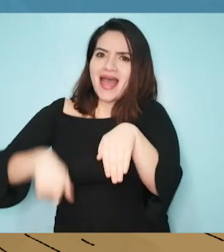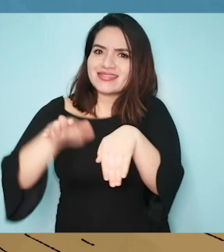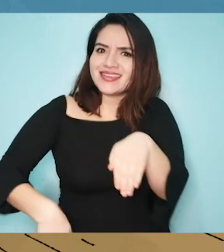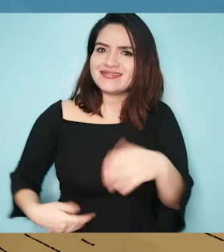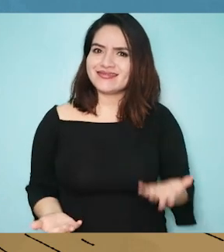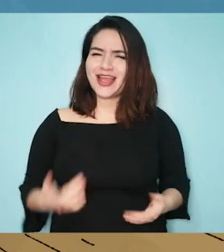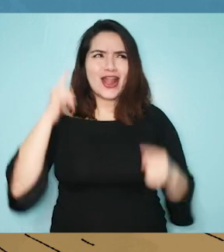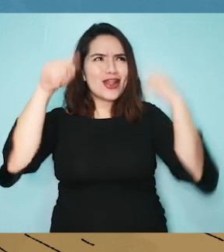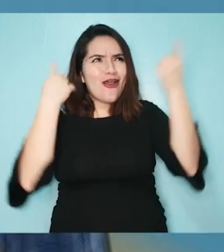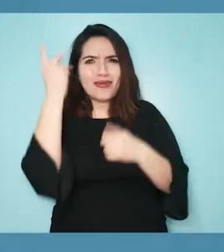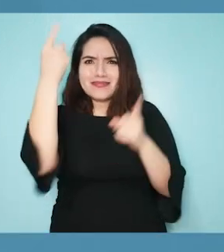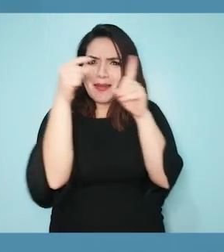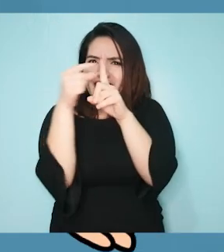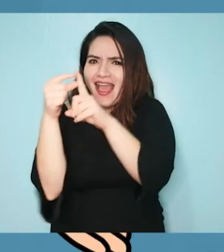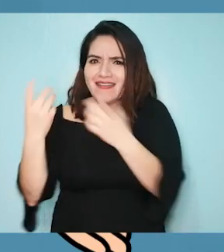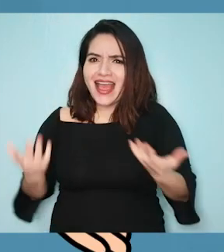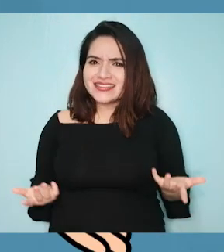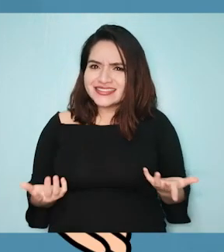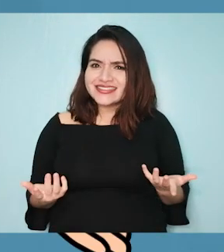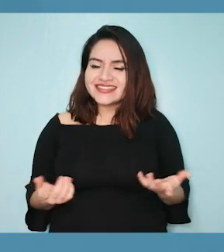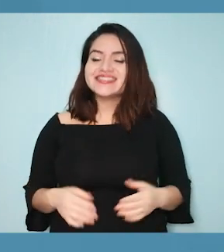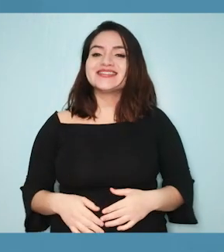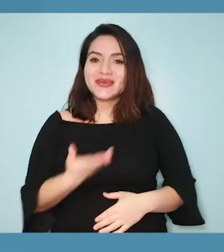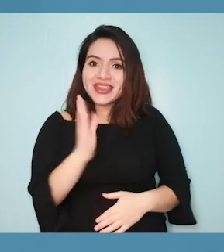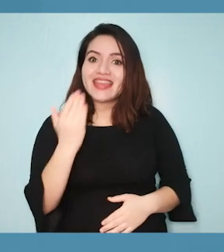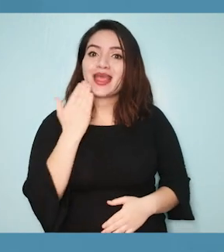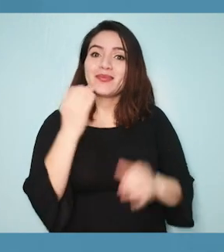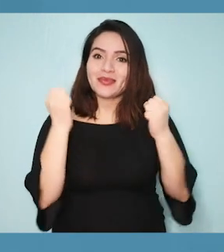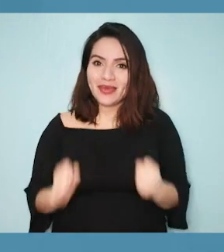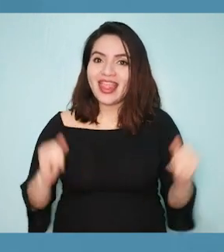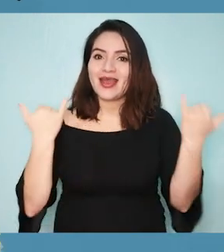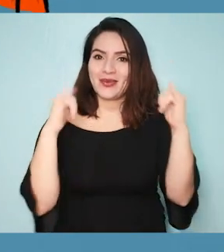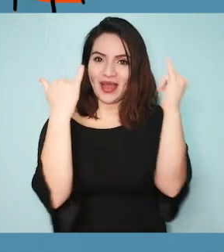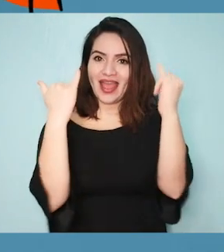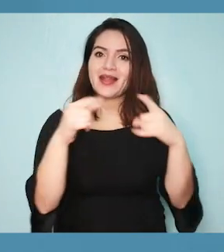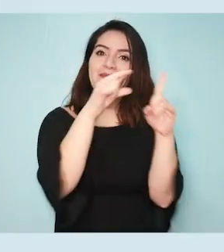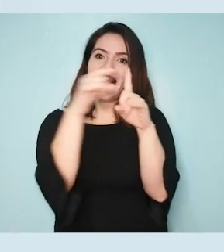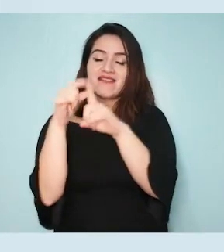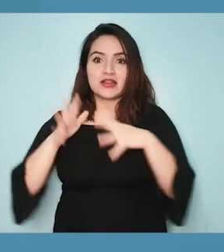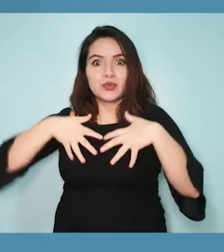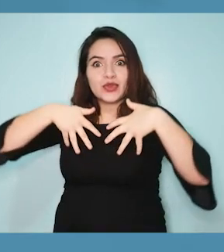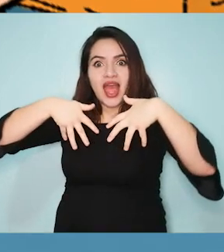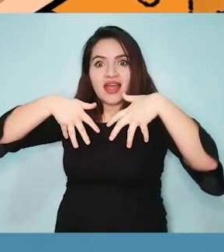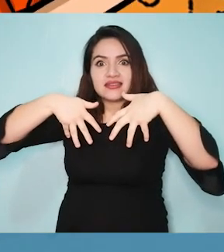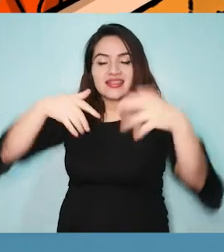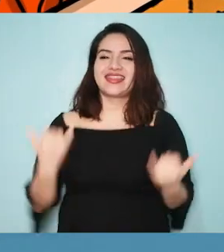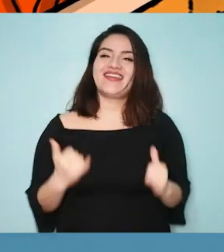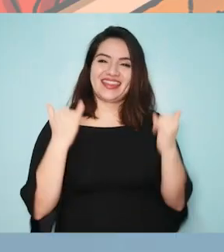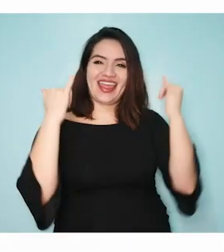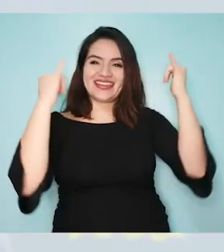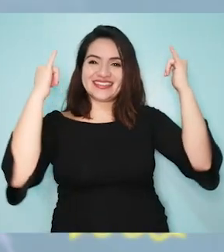inventa las palabras? ¡Ey! Ustedes también pueden jugar a las... ¡Palabras mutantes! ¡Y